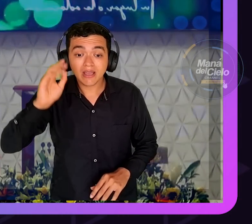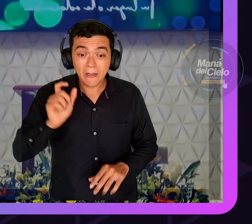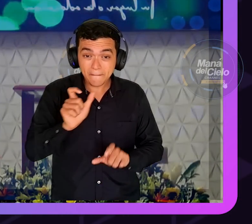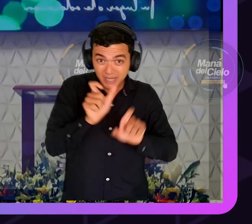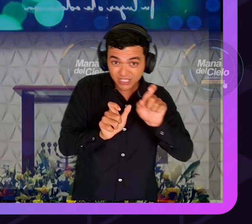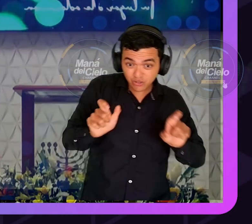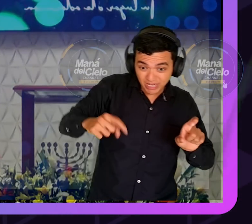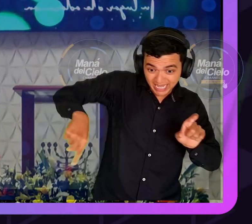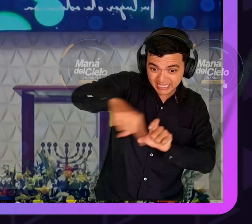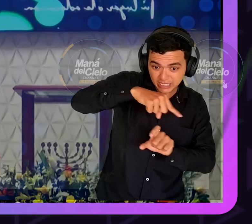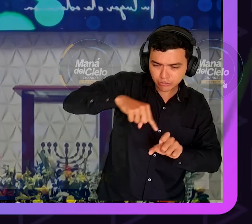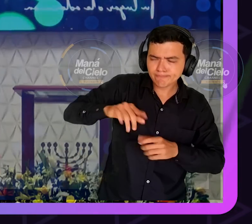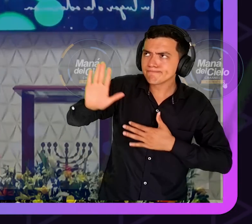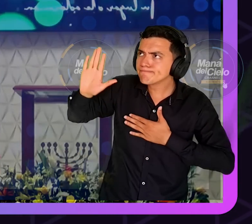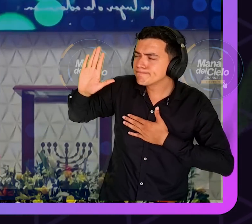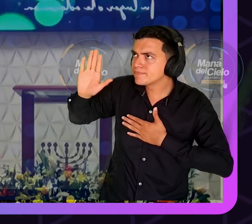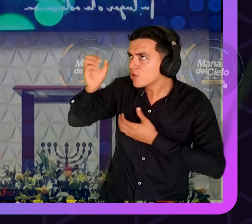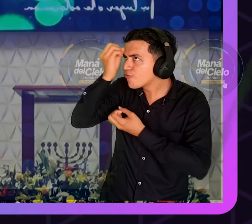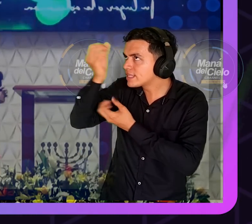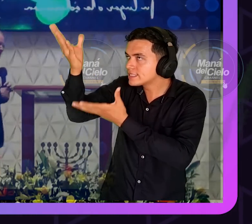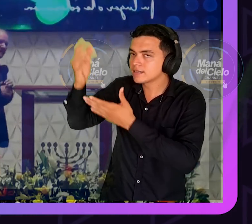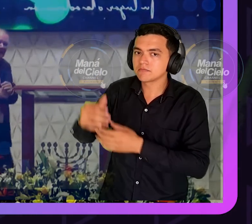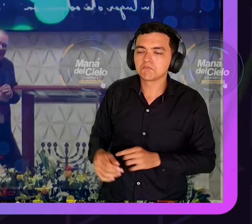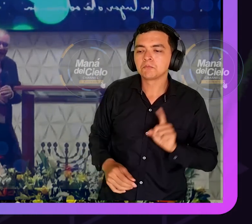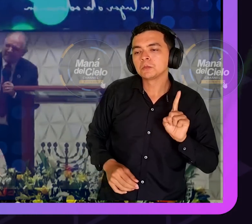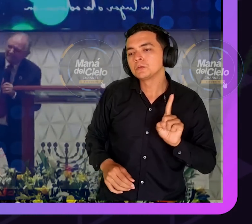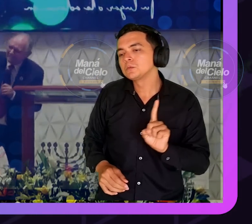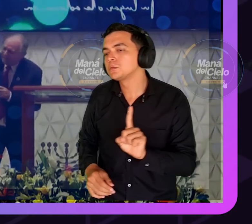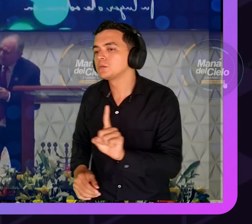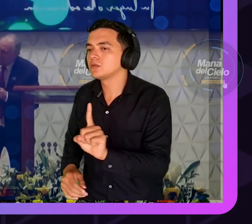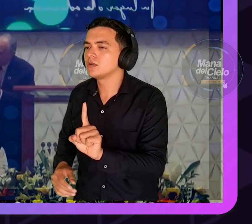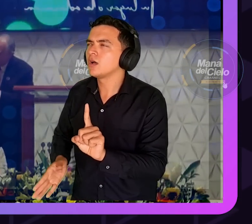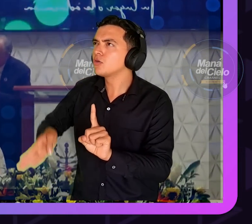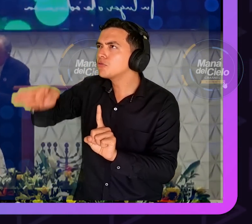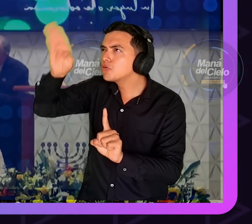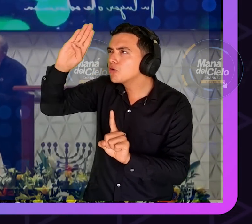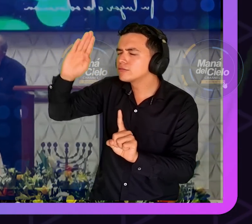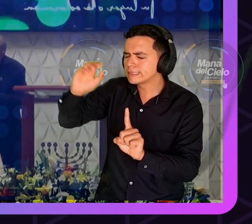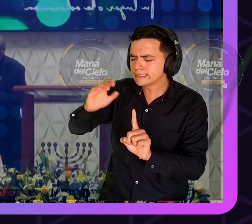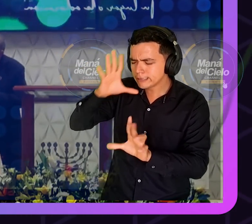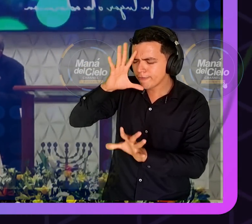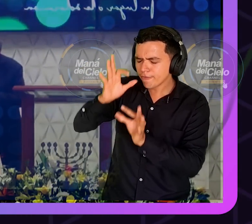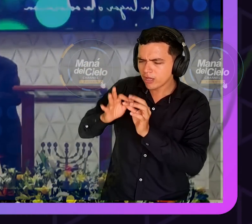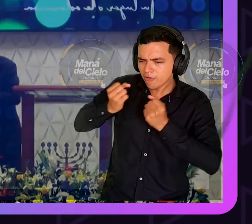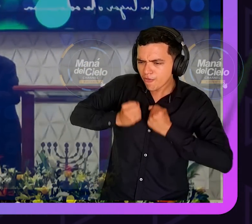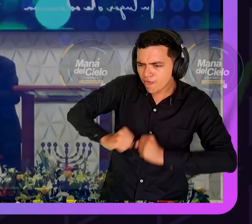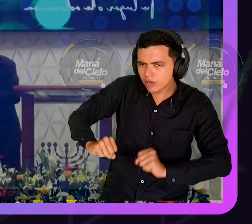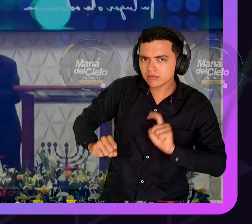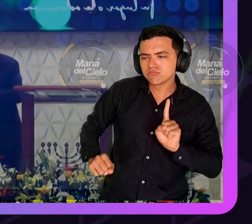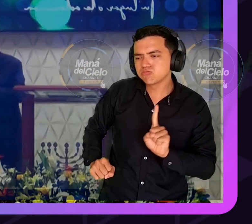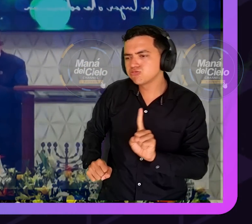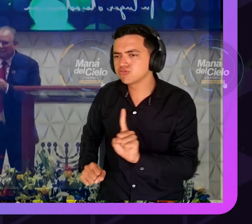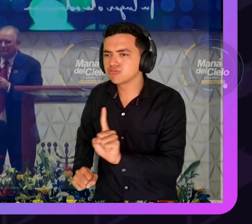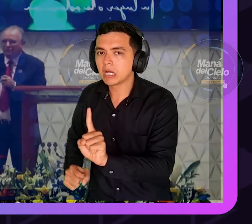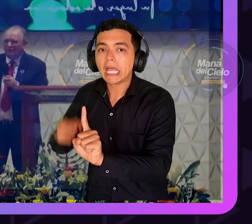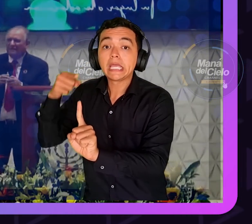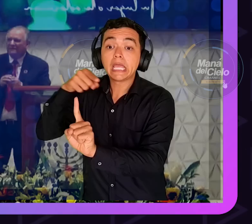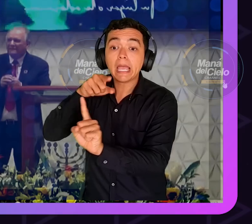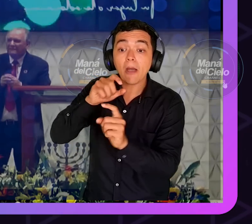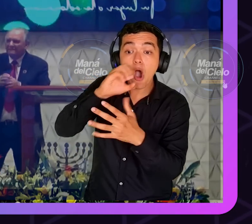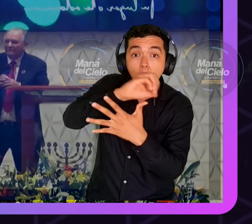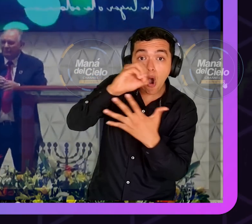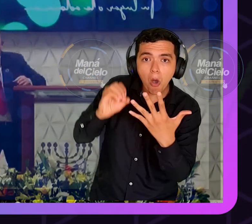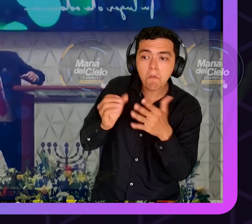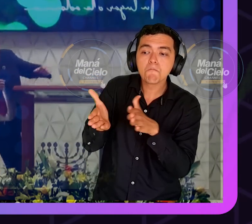el Espíritu Santo no se reemplaza con pancartas hay gracias lástima que no se den las fotos pero había un muchacho aquí que era un dibujante impresionante